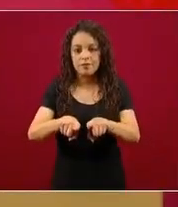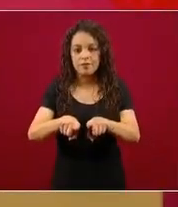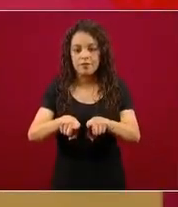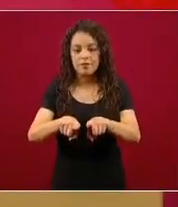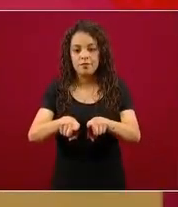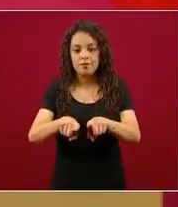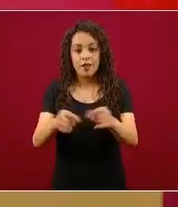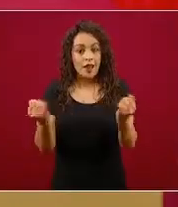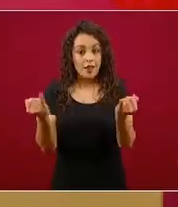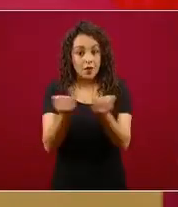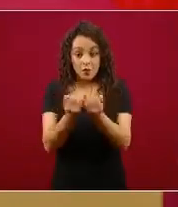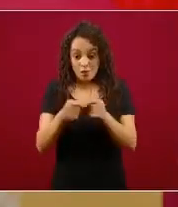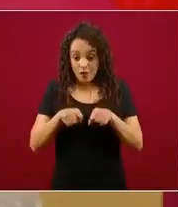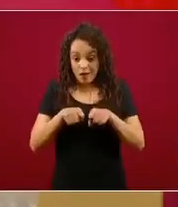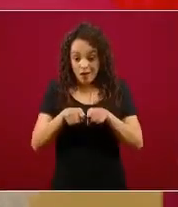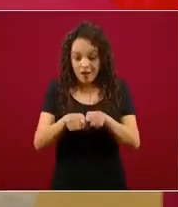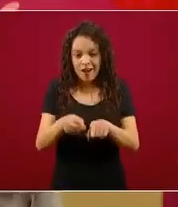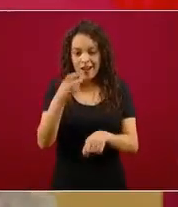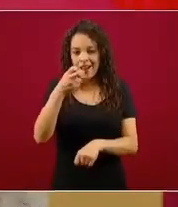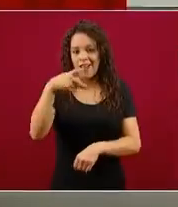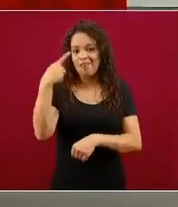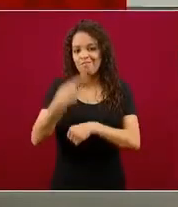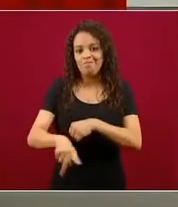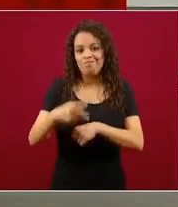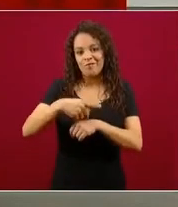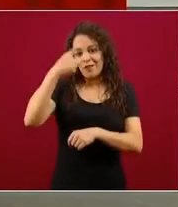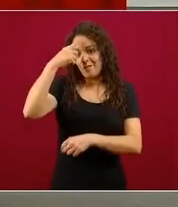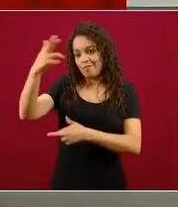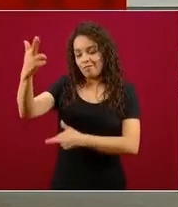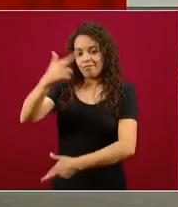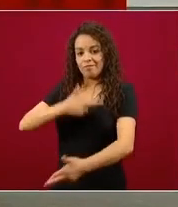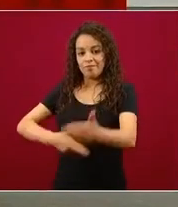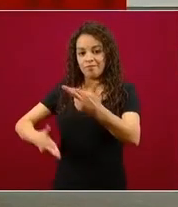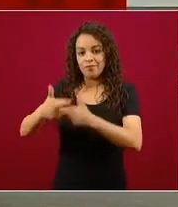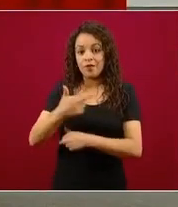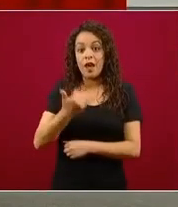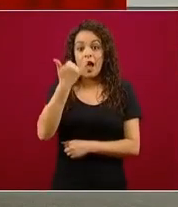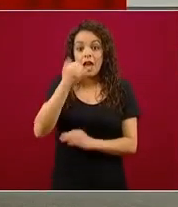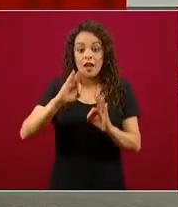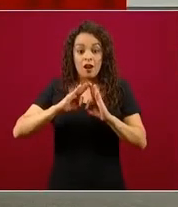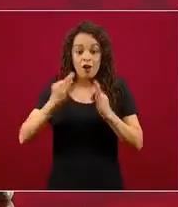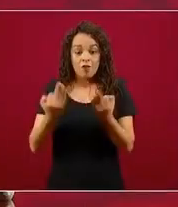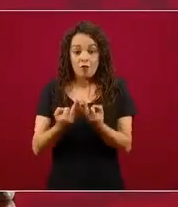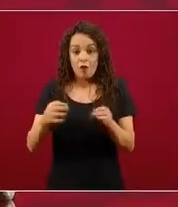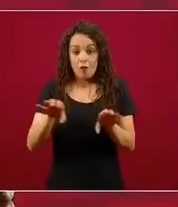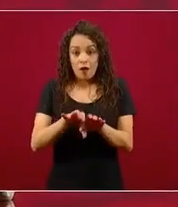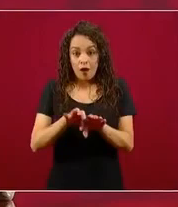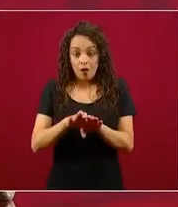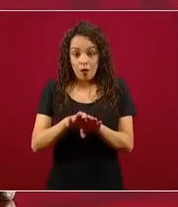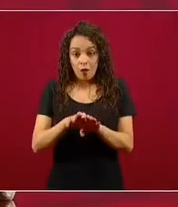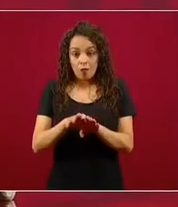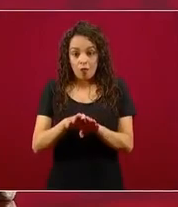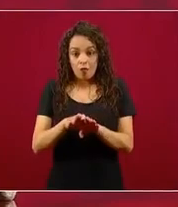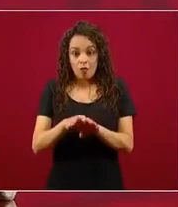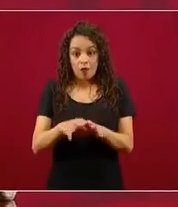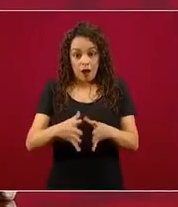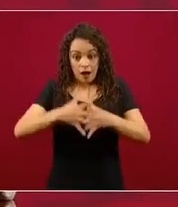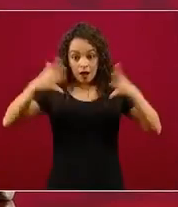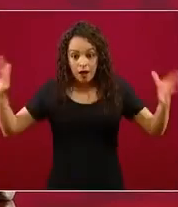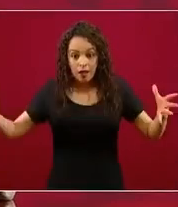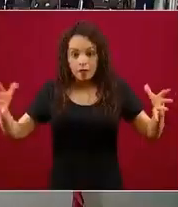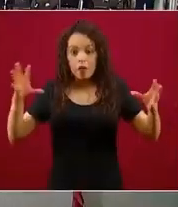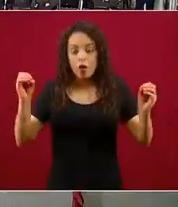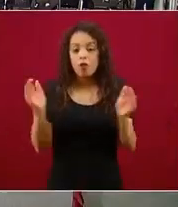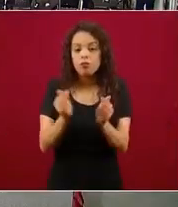brote y no sólo para el riesgo, sino para el tamaño de un rebrote. Entonces, y retomo aquí sobre el planteamiento de la